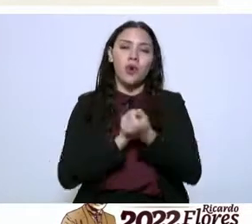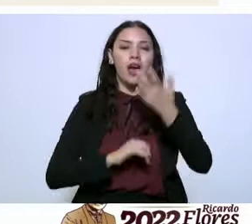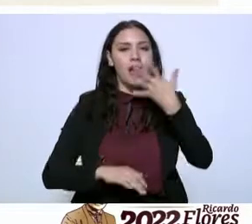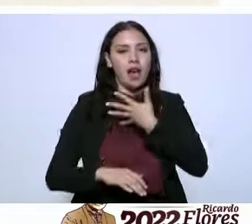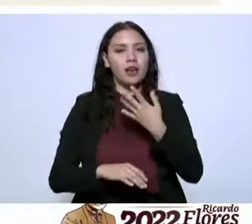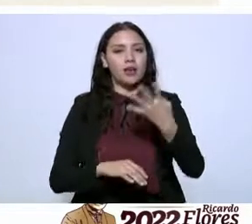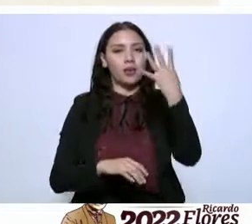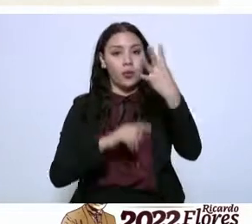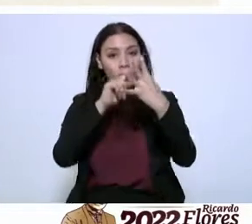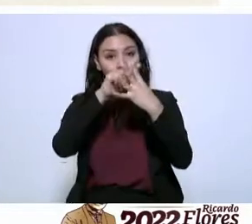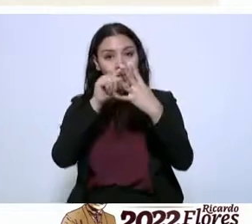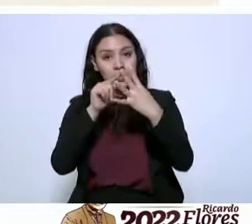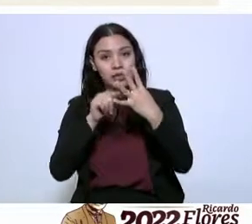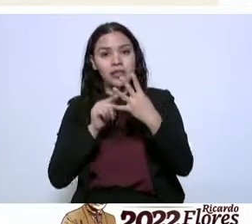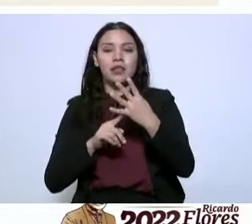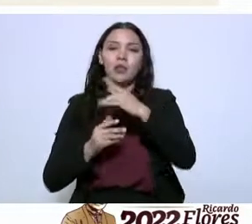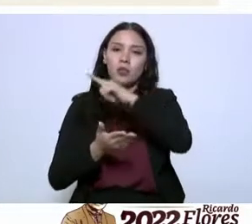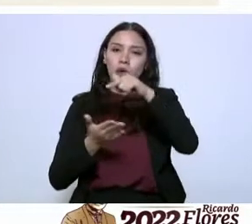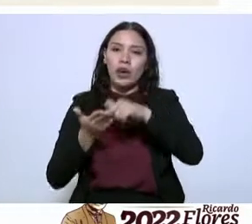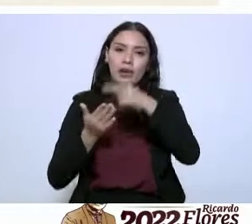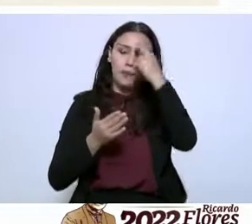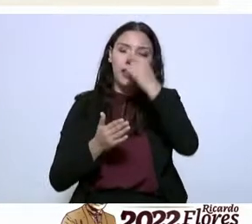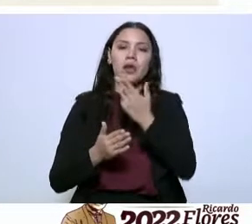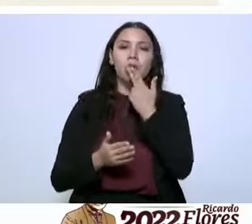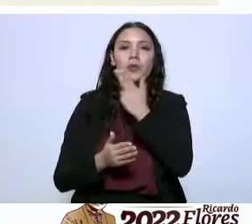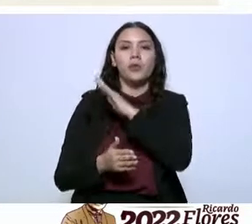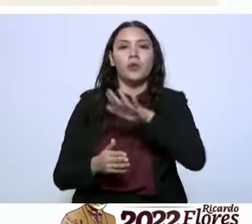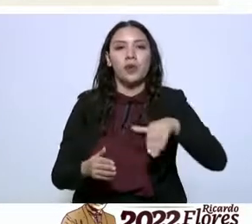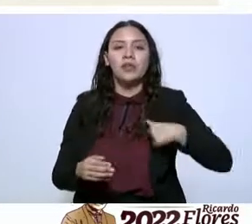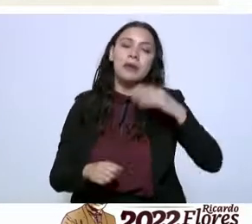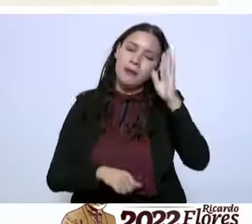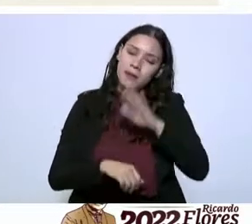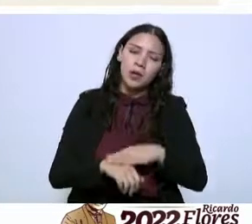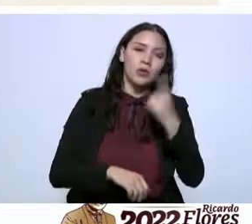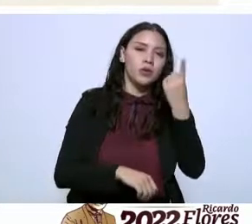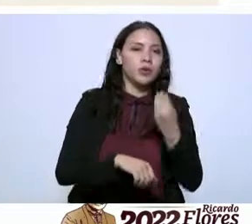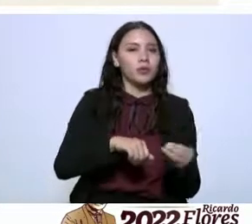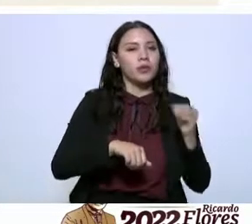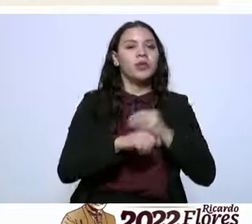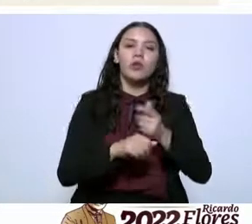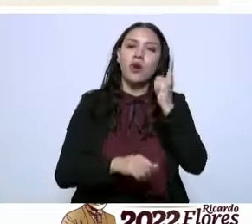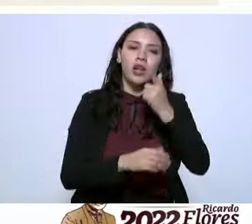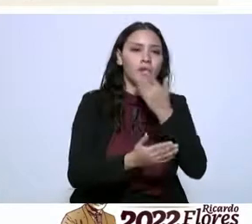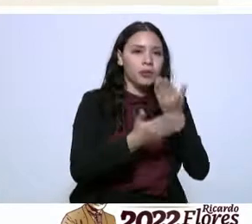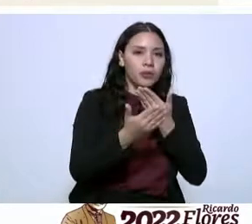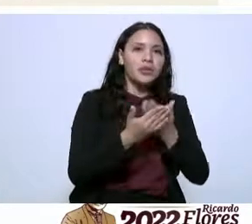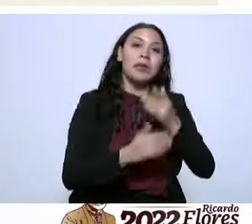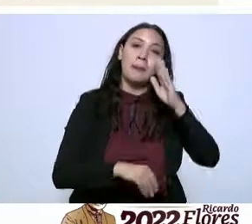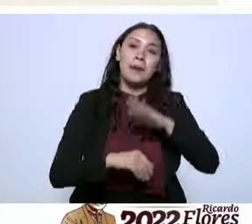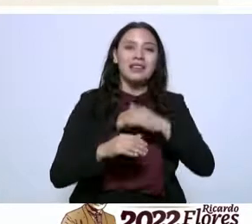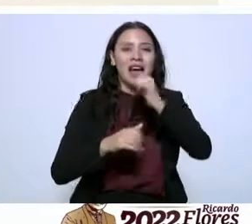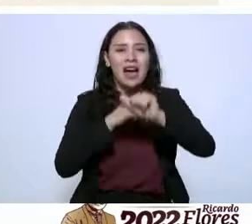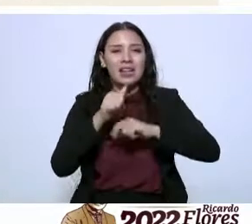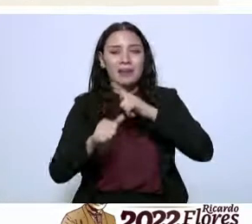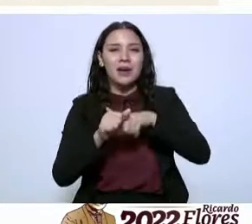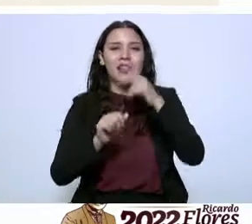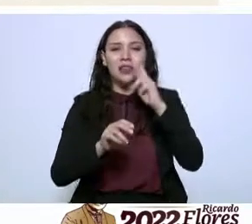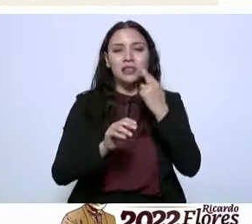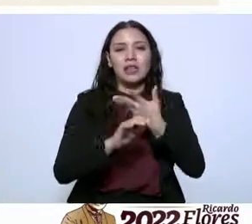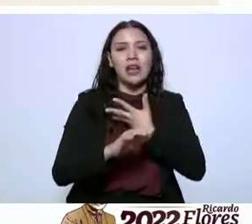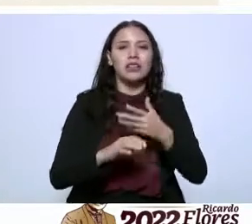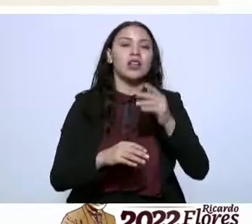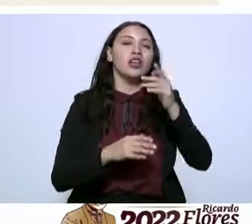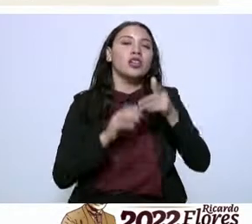destinadas voluntariamente a la conservación, tenemos una propuesta de humas y las especies que más se están cuidando en el estado de Tamaulipas es